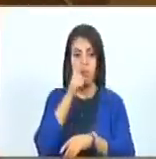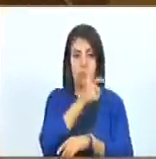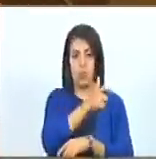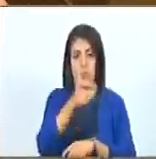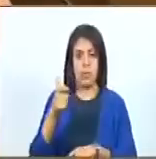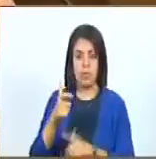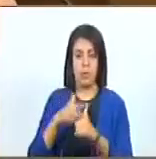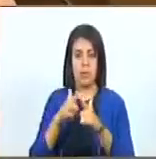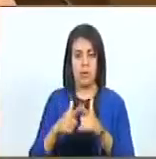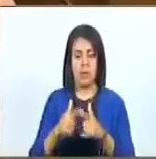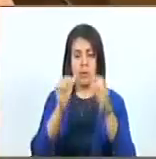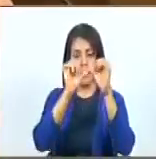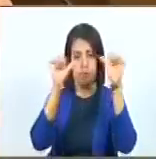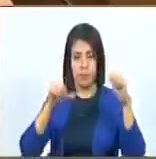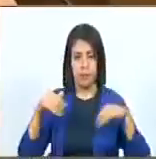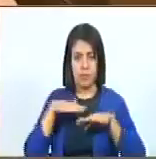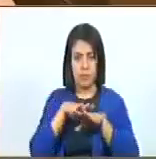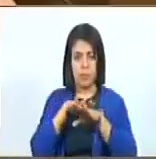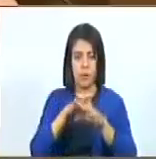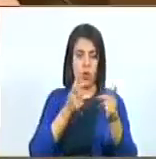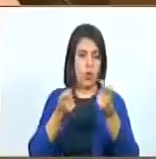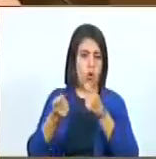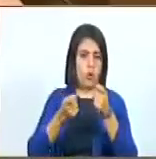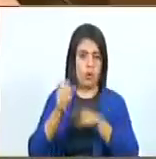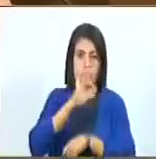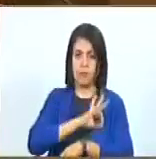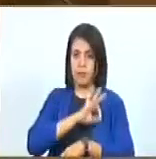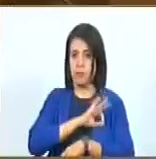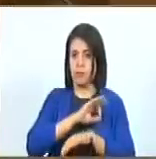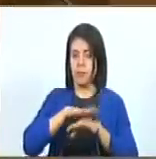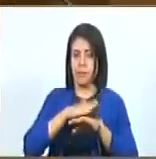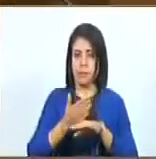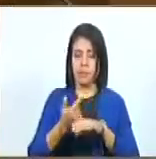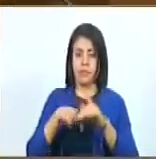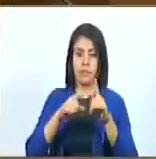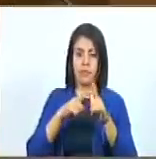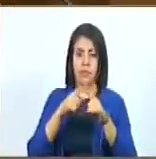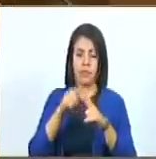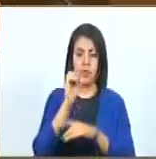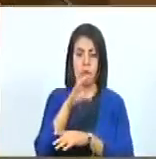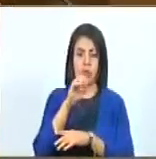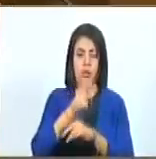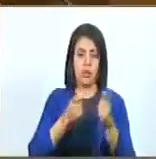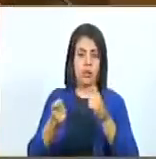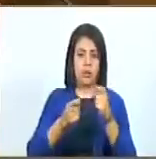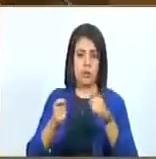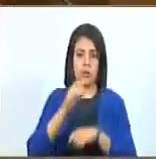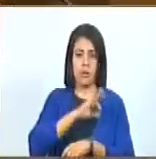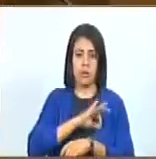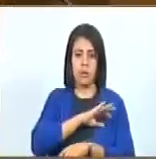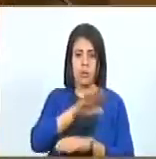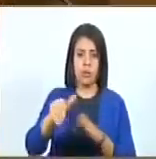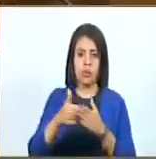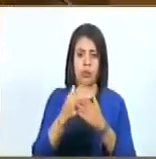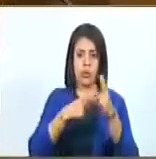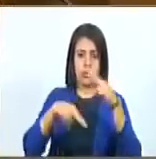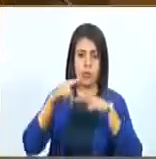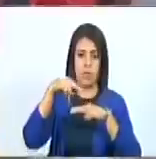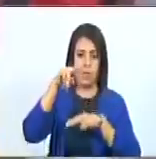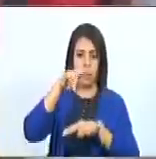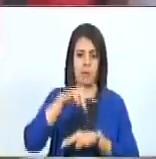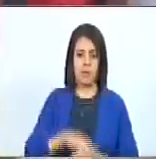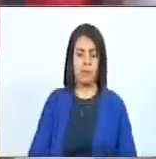Integran el Sistema Nacional de Contraloría Social, el Consejo de Contraloría Social en todos sus niveles.